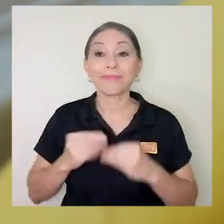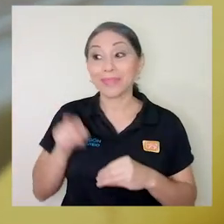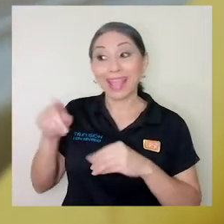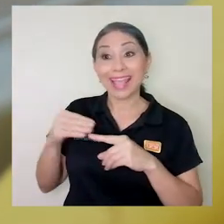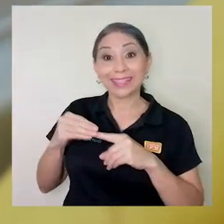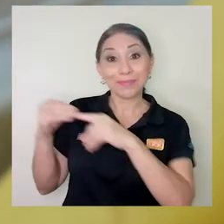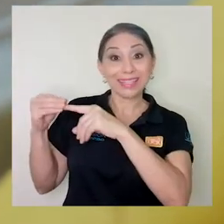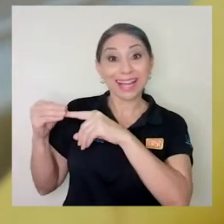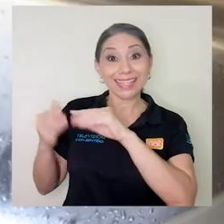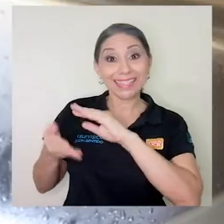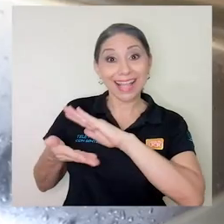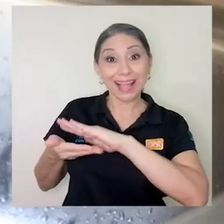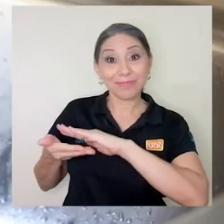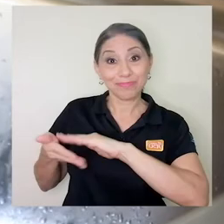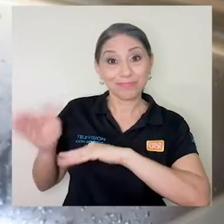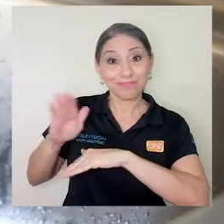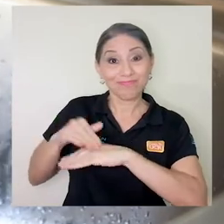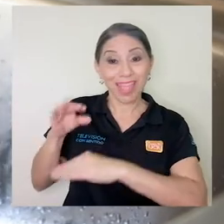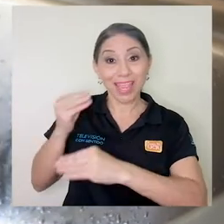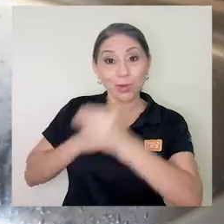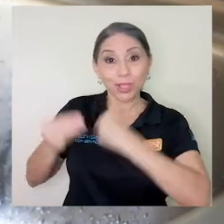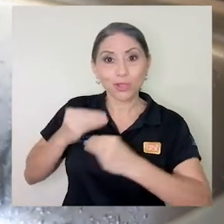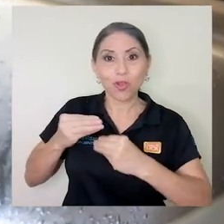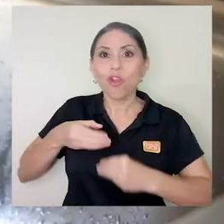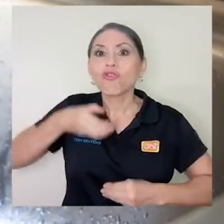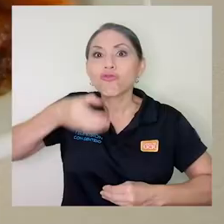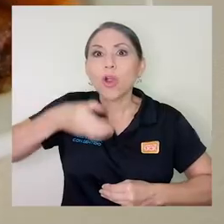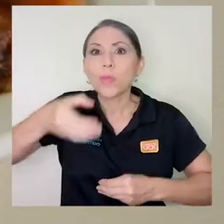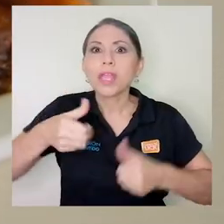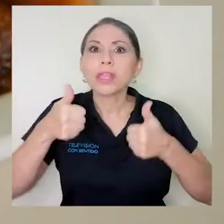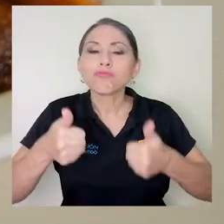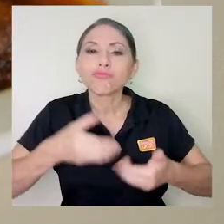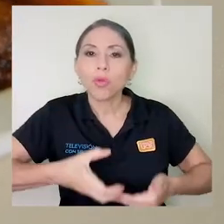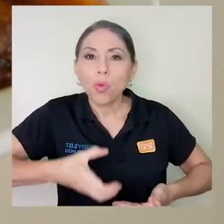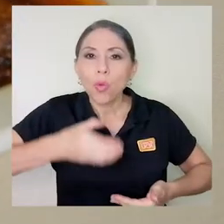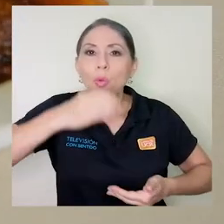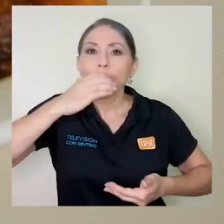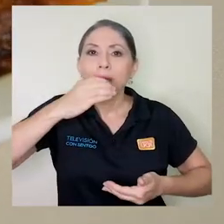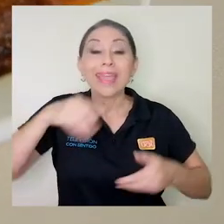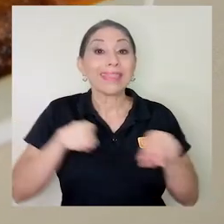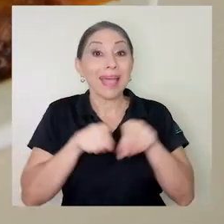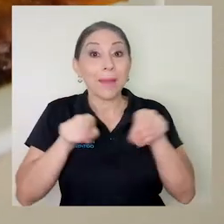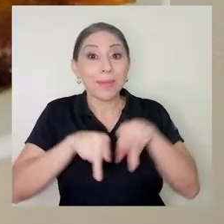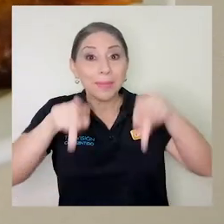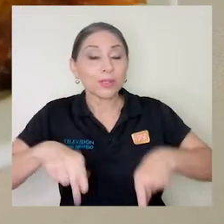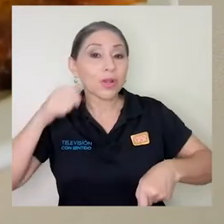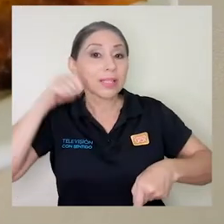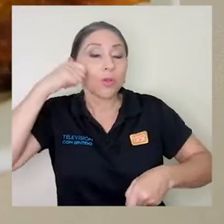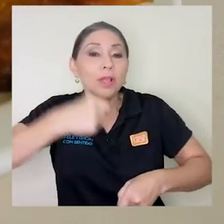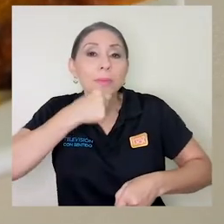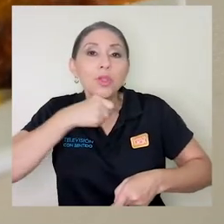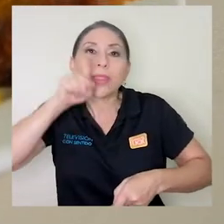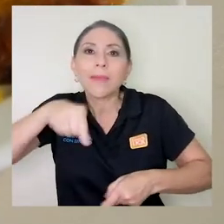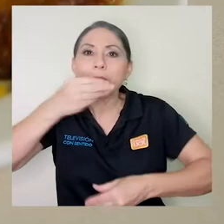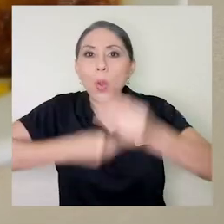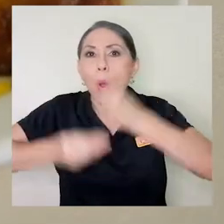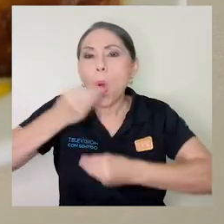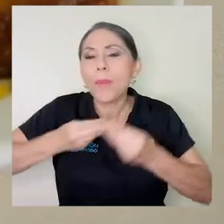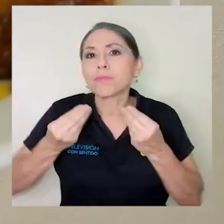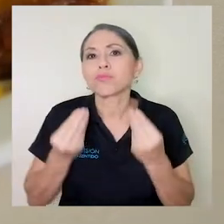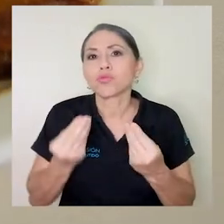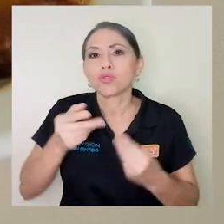especialista en nutrición recomienda una buena hidratación e incorporar en la dieta de los adultos mayores alimentos